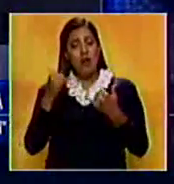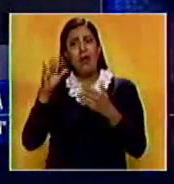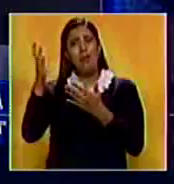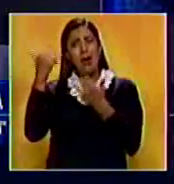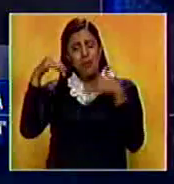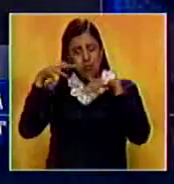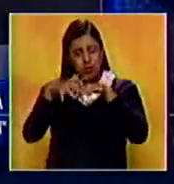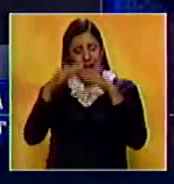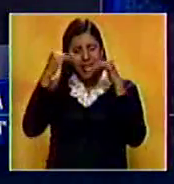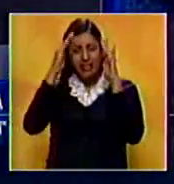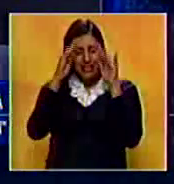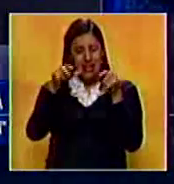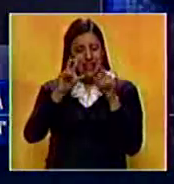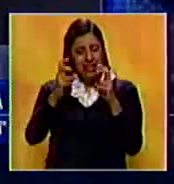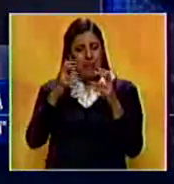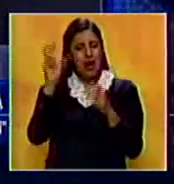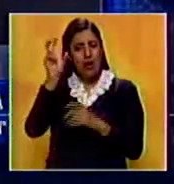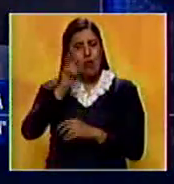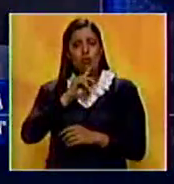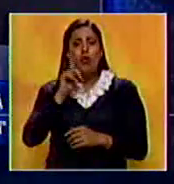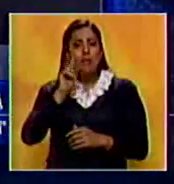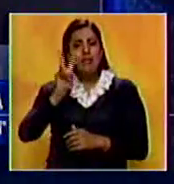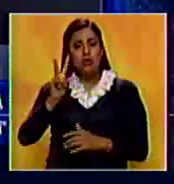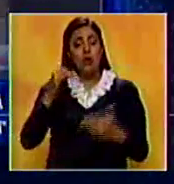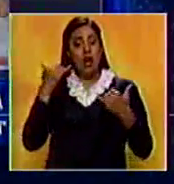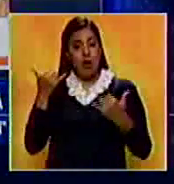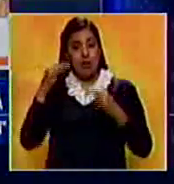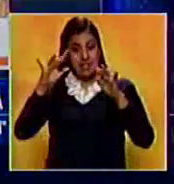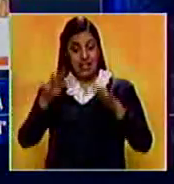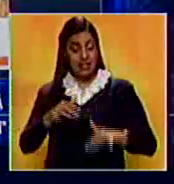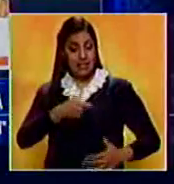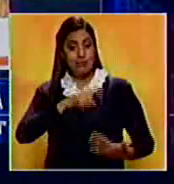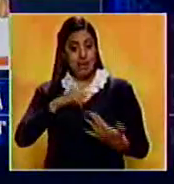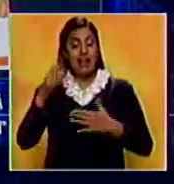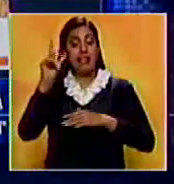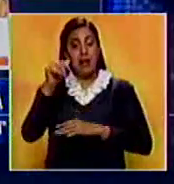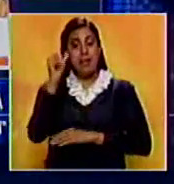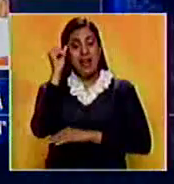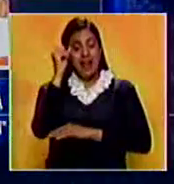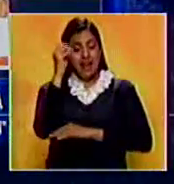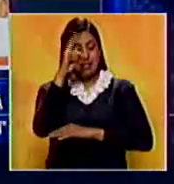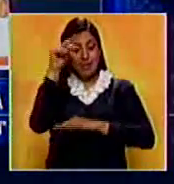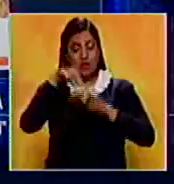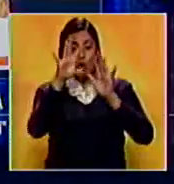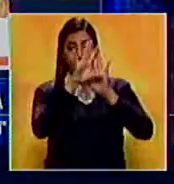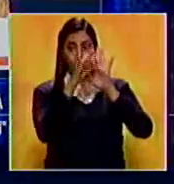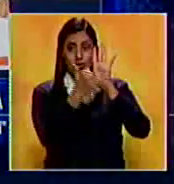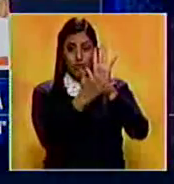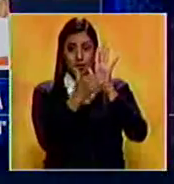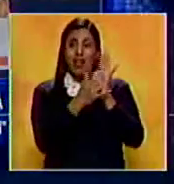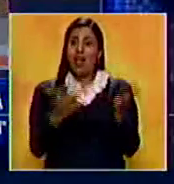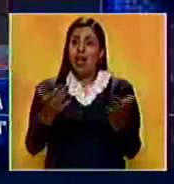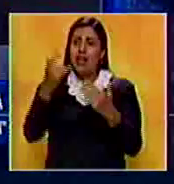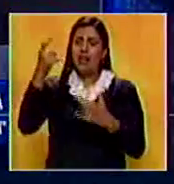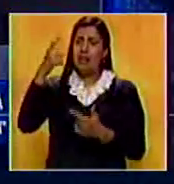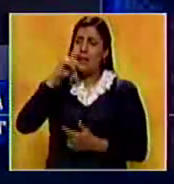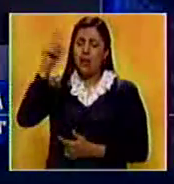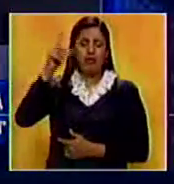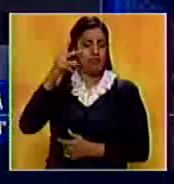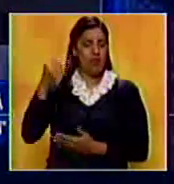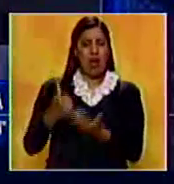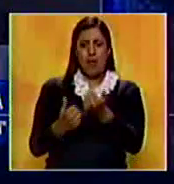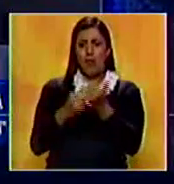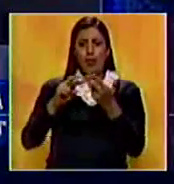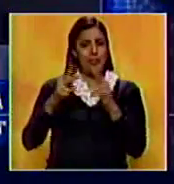concentrarse en este tema. El secretario español además afirma que la Asamblea Nacional Constituyente, que promueve el Ejecutivo Nacional, no es una